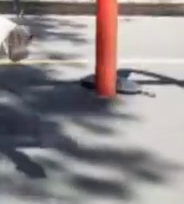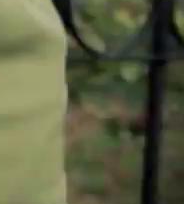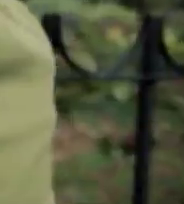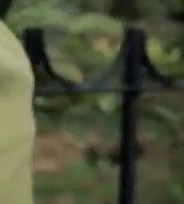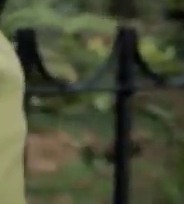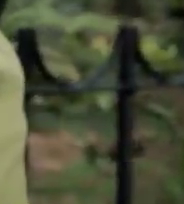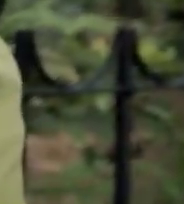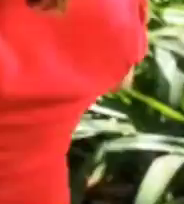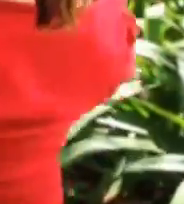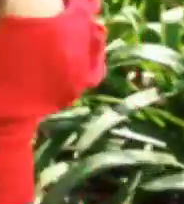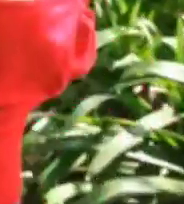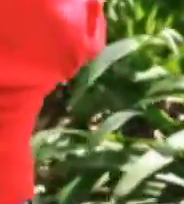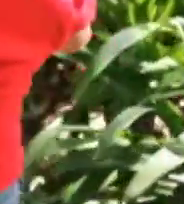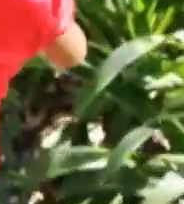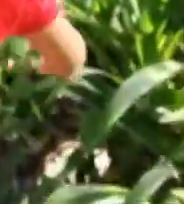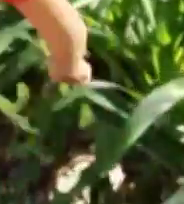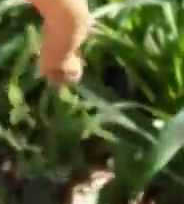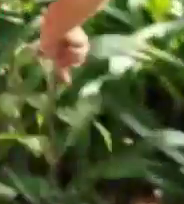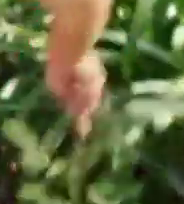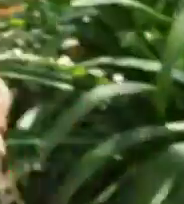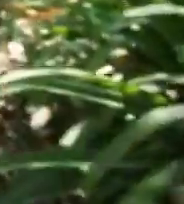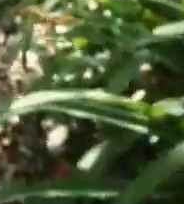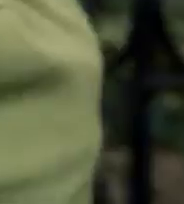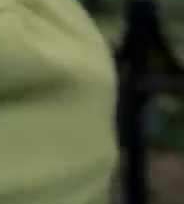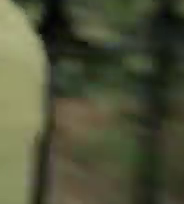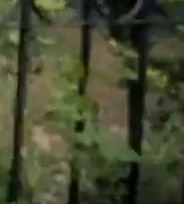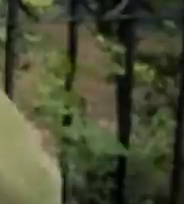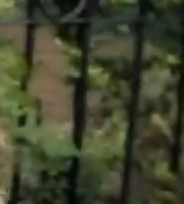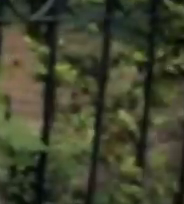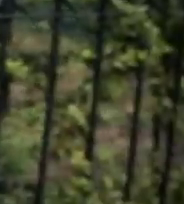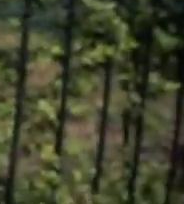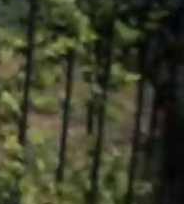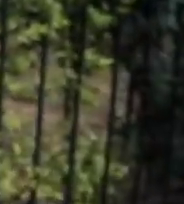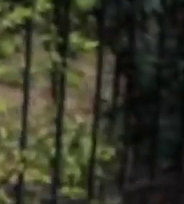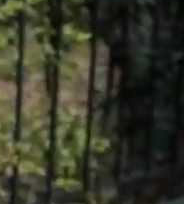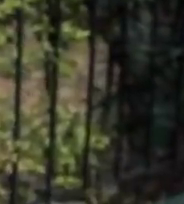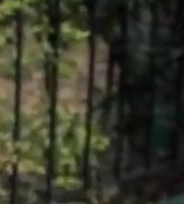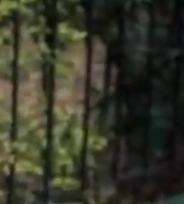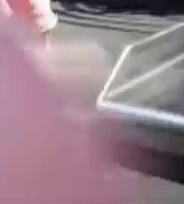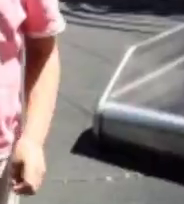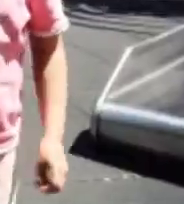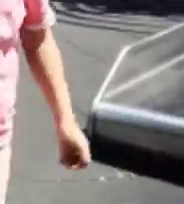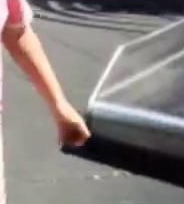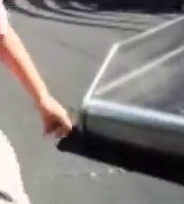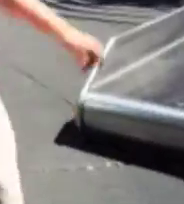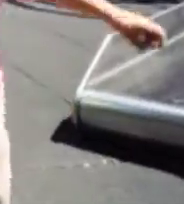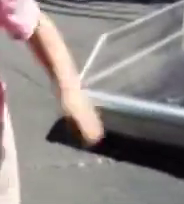tres, cuatro, cinco, seis, siete, ocho. ¡Listo, hermano! ¡Ahí va!